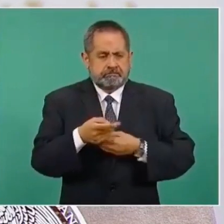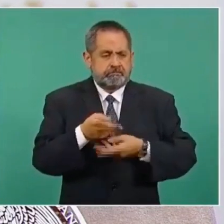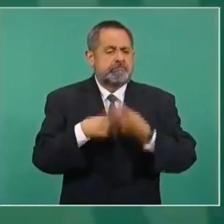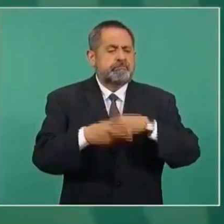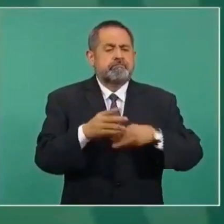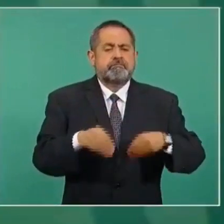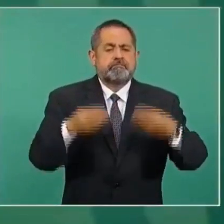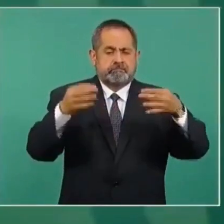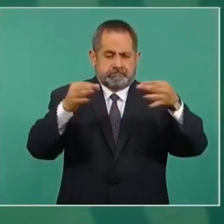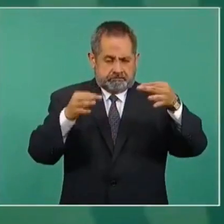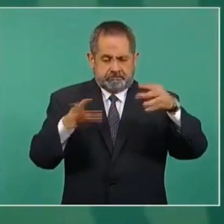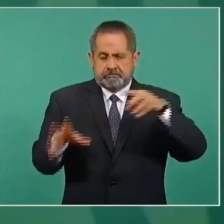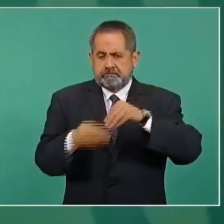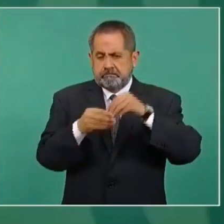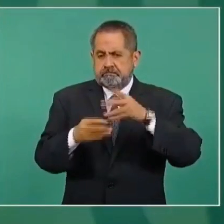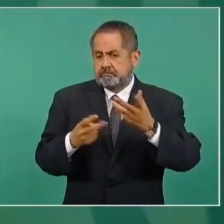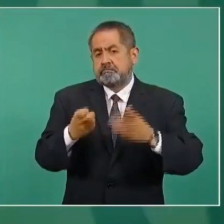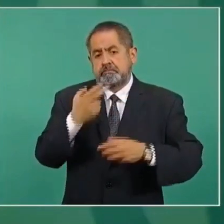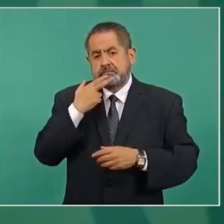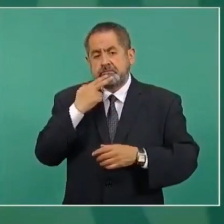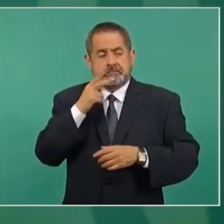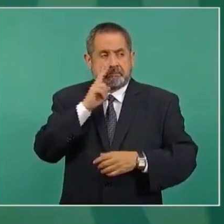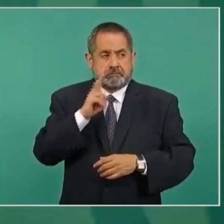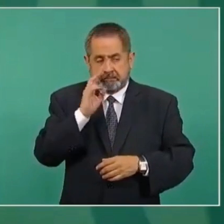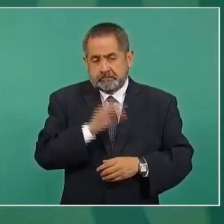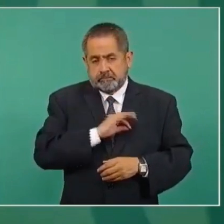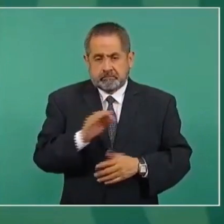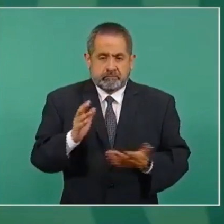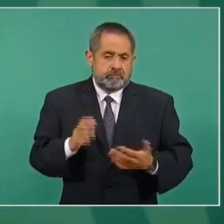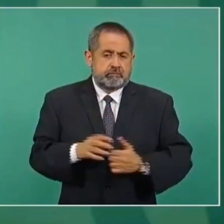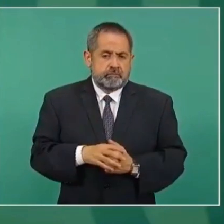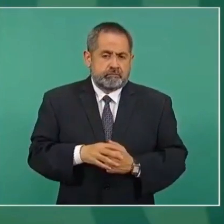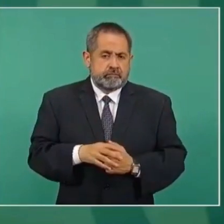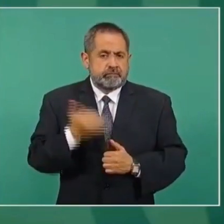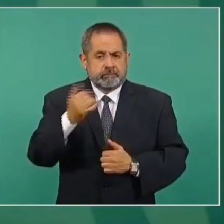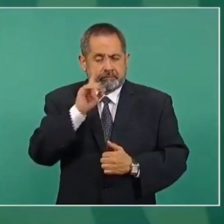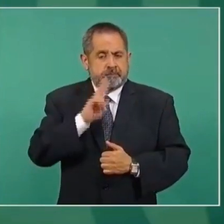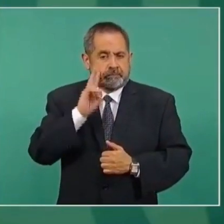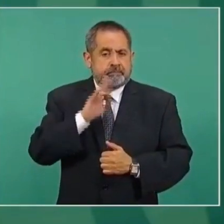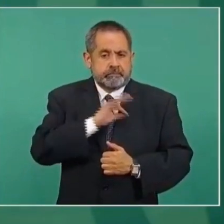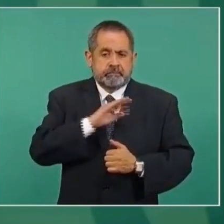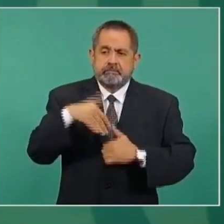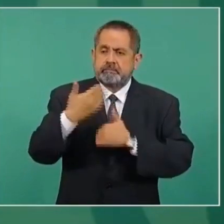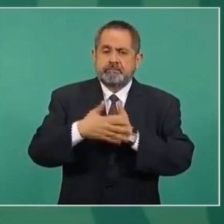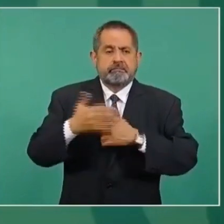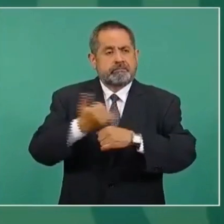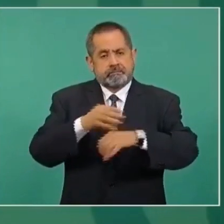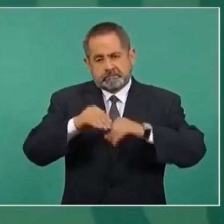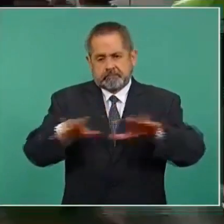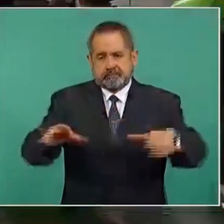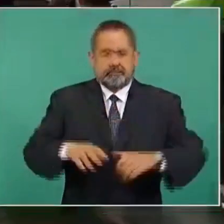incorporarse al certificado. Esta es una de las posibilidades que ya estamos explorando y en breve daremos a conocer. Gracias. Gracias.